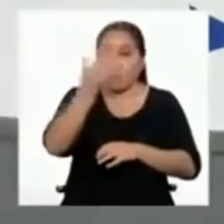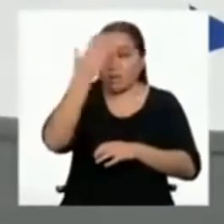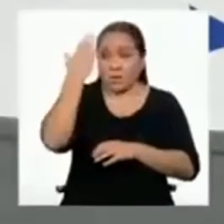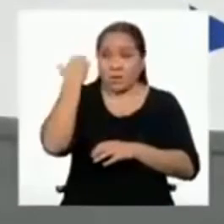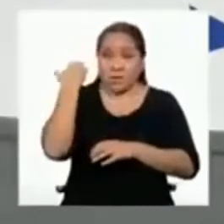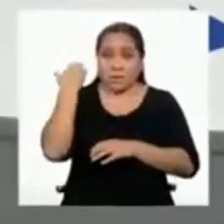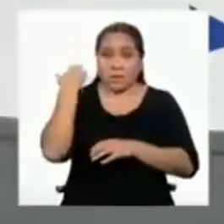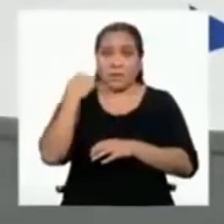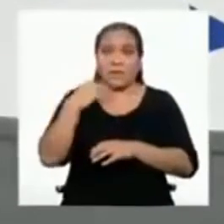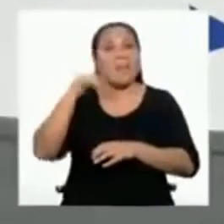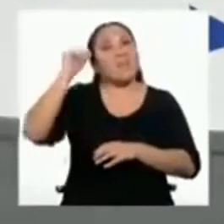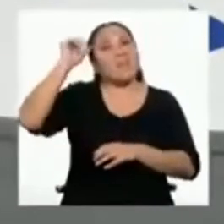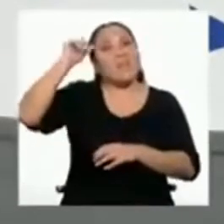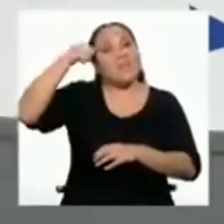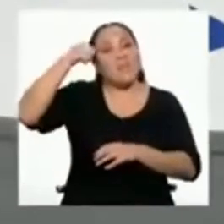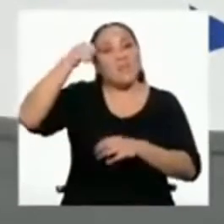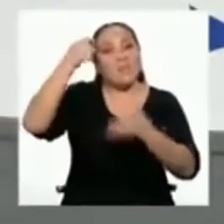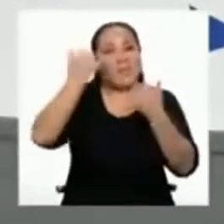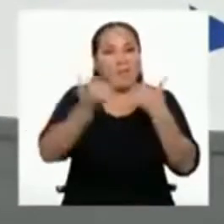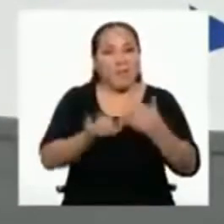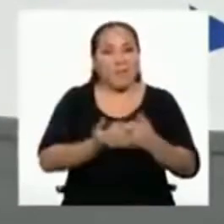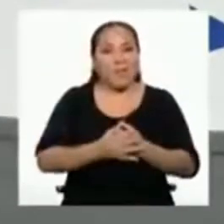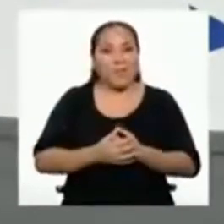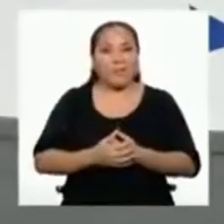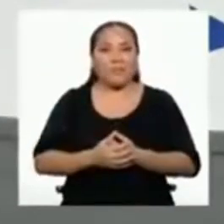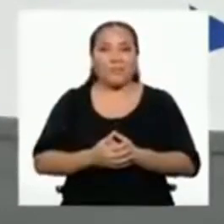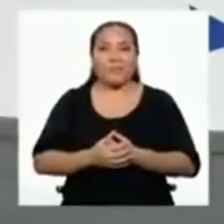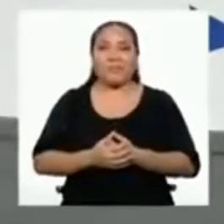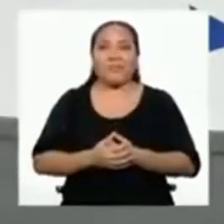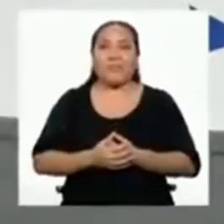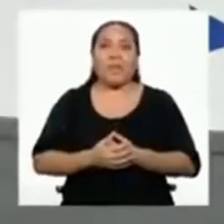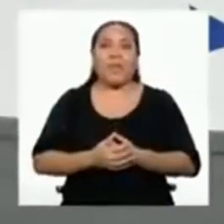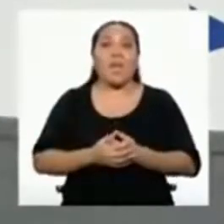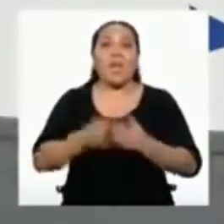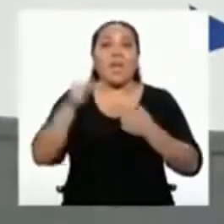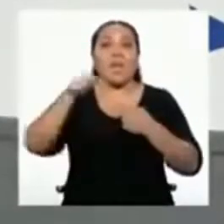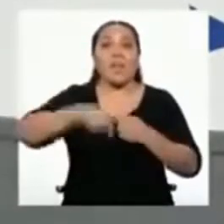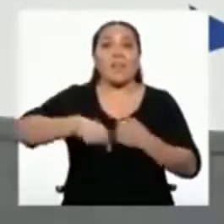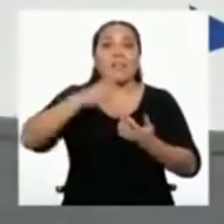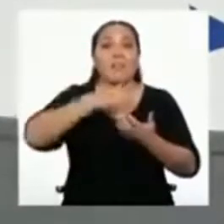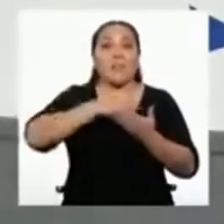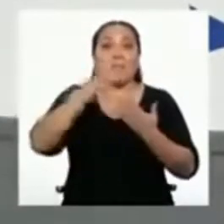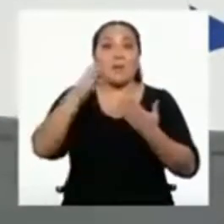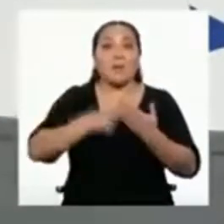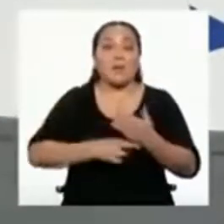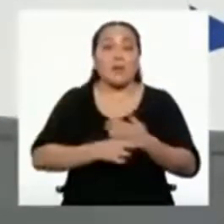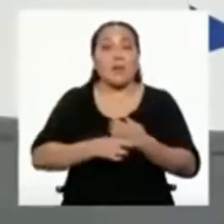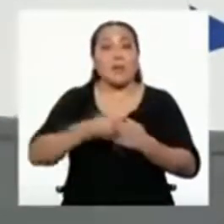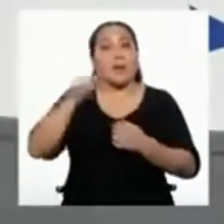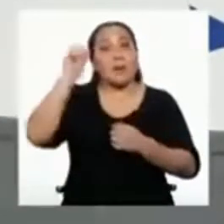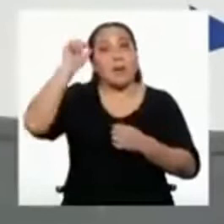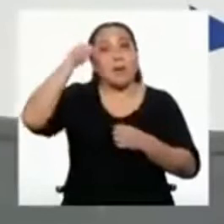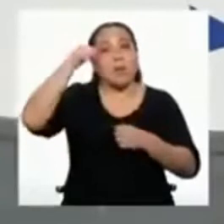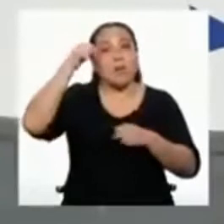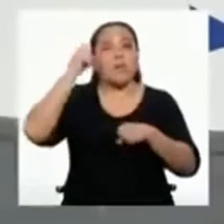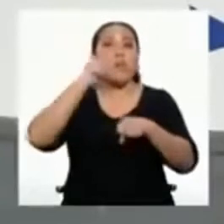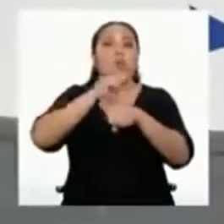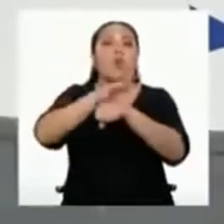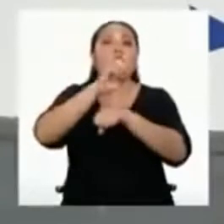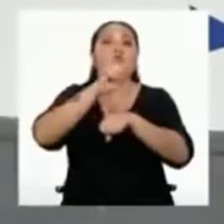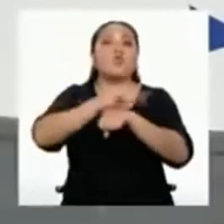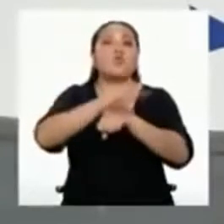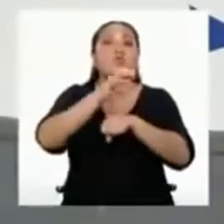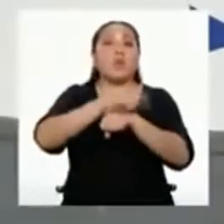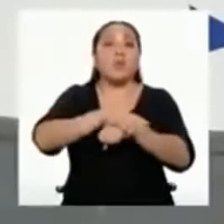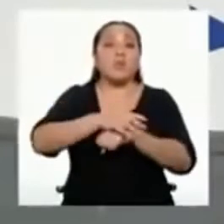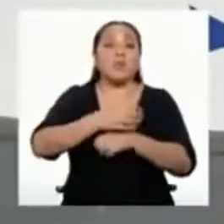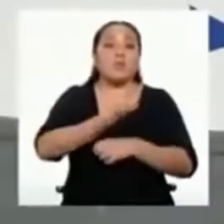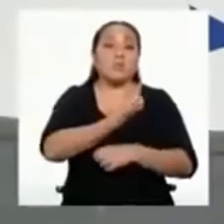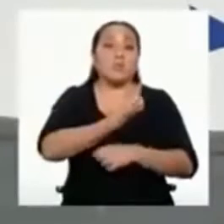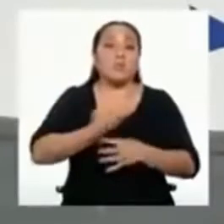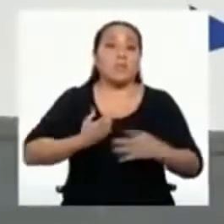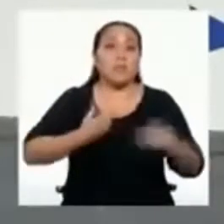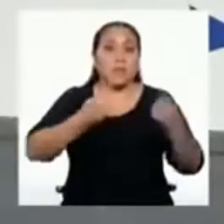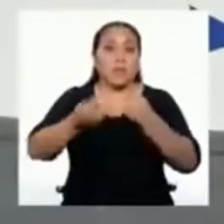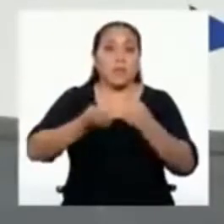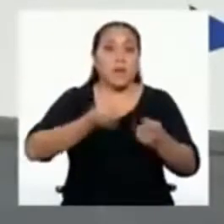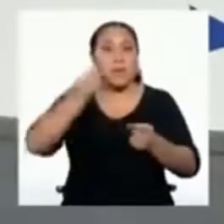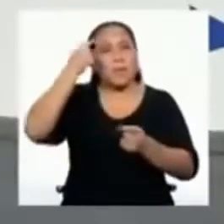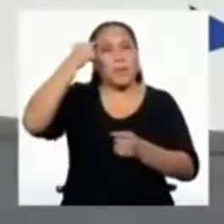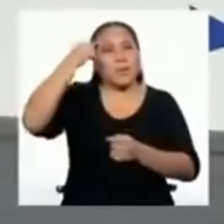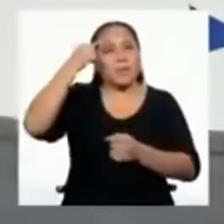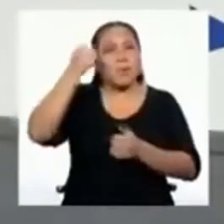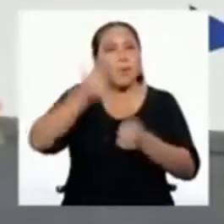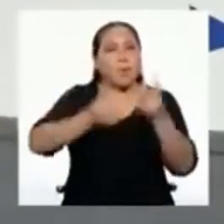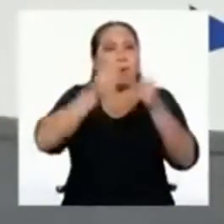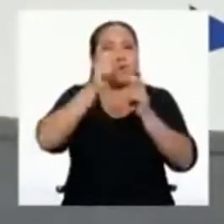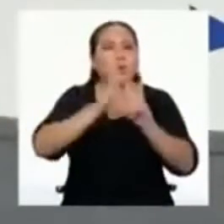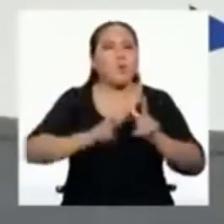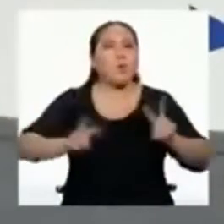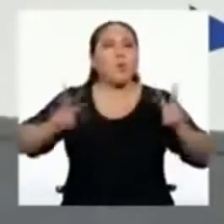del reto que te proponemos. En esta sesión, ten en cuenta las medidas tomadas por el gobierno frente a la pandemia y piensa en cuáles son los